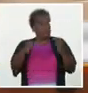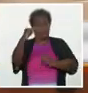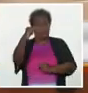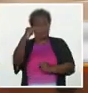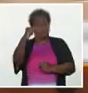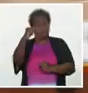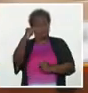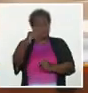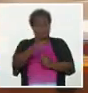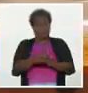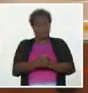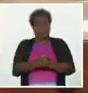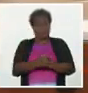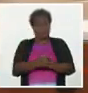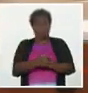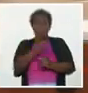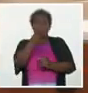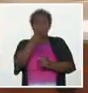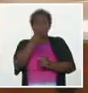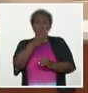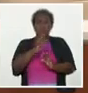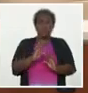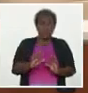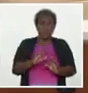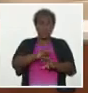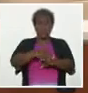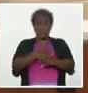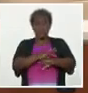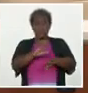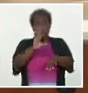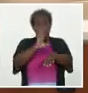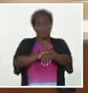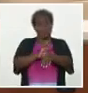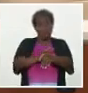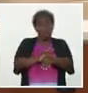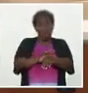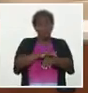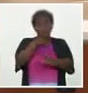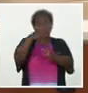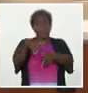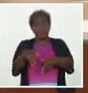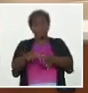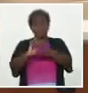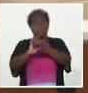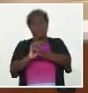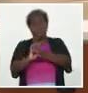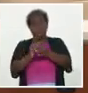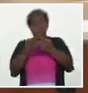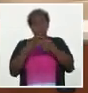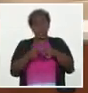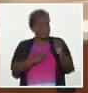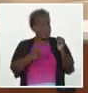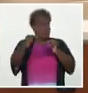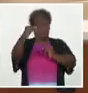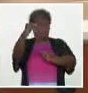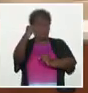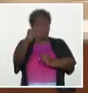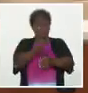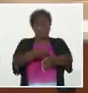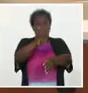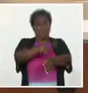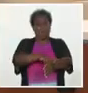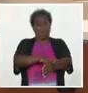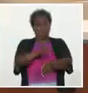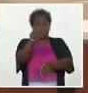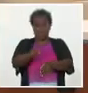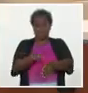Podemos seguir por detrás en las consecuencias, que sean los casos graves y los muertos, pero si no insistimos en la prevención y lograr